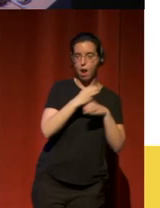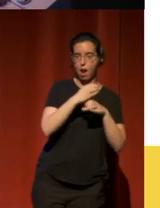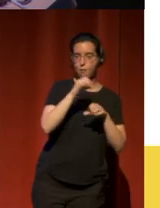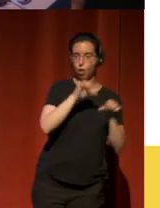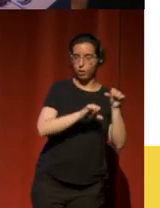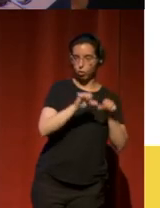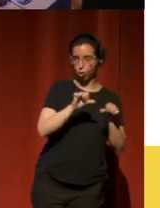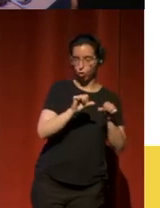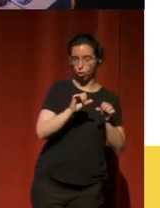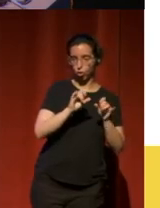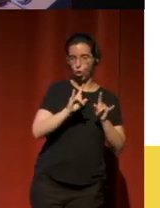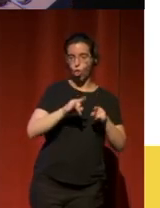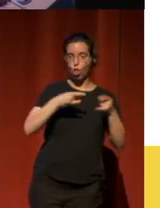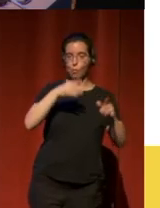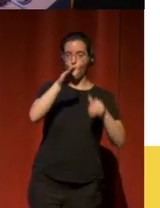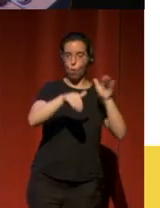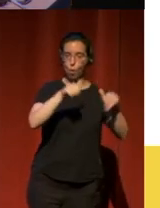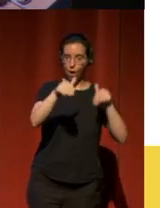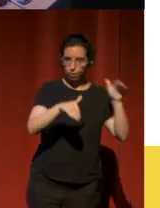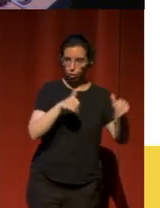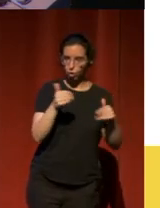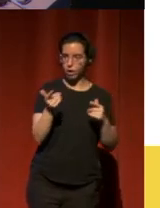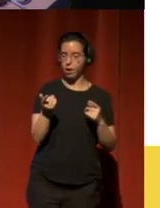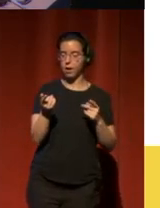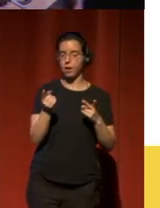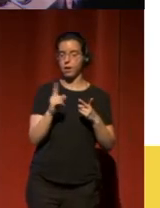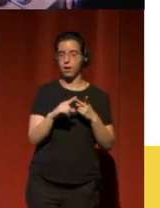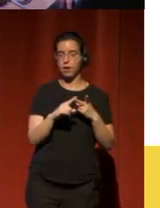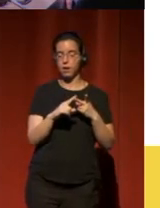doble convocatoria y bueno,